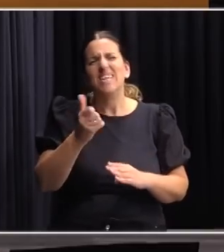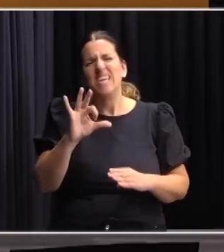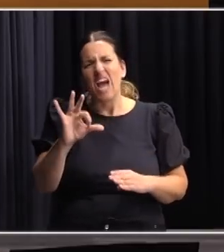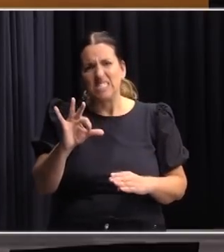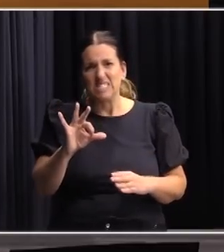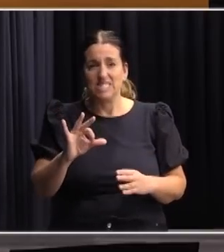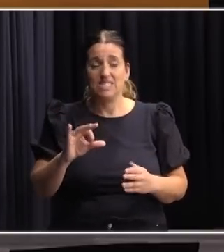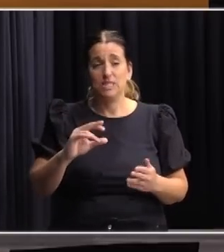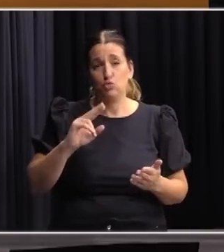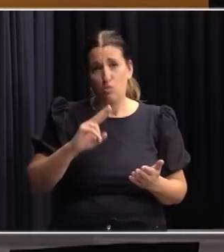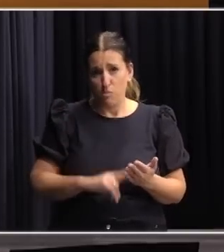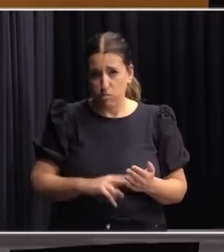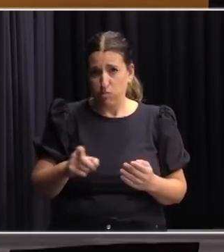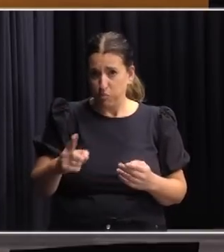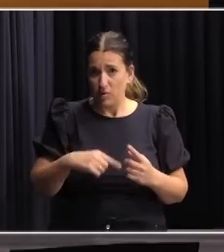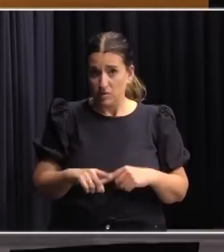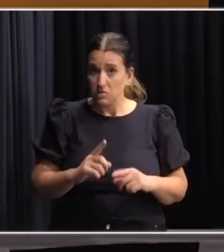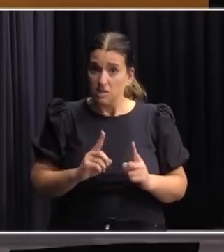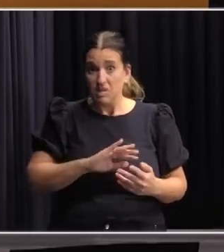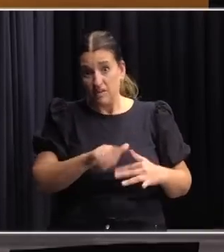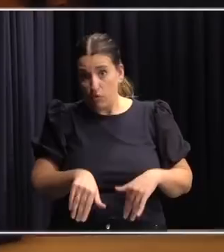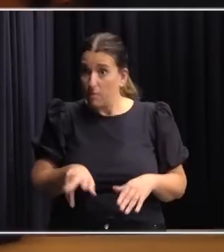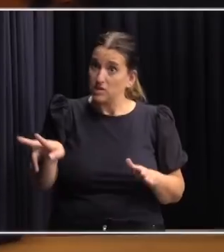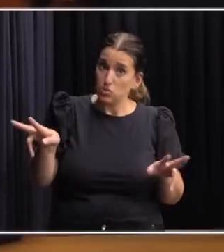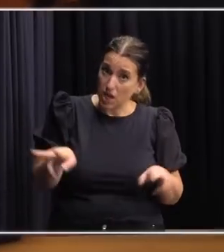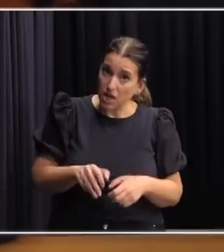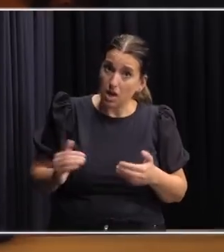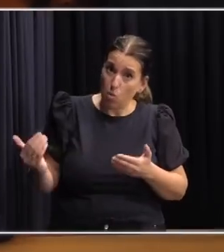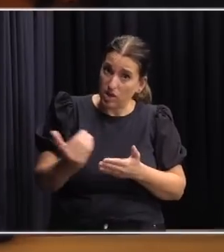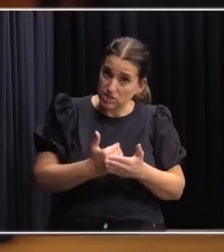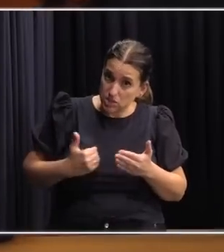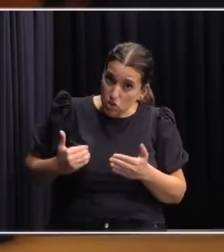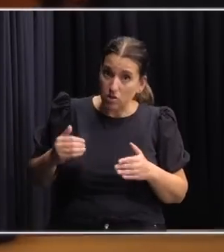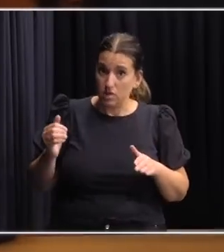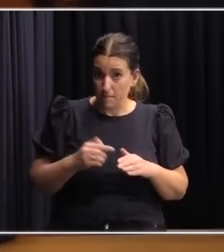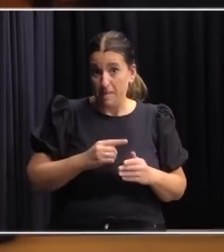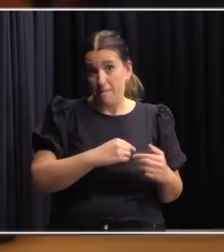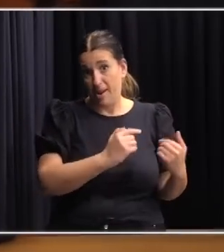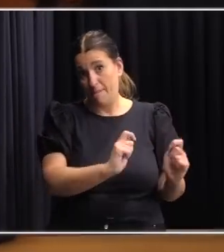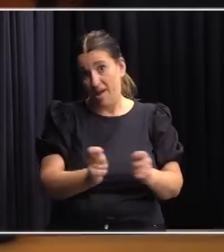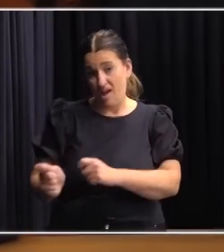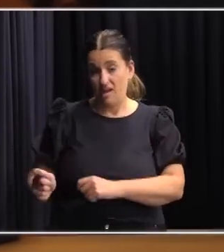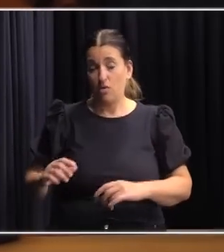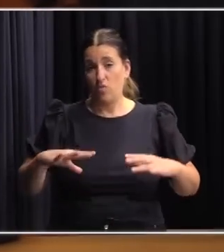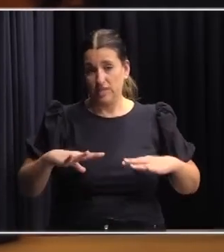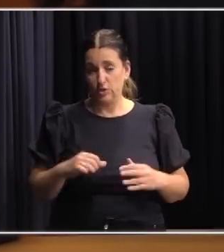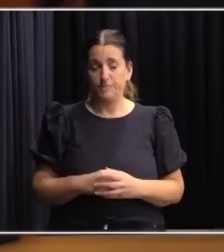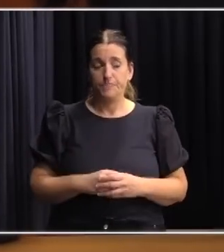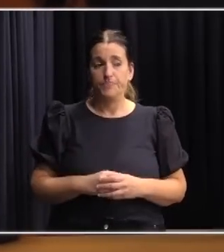financiamiento del sistema. Bien, la primera parte se la voy dejar que la conteste Rodolfo y la segunda la voy a contestar yo.